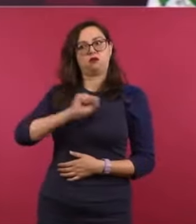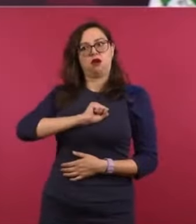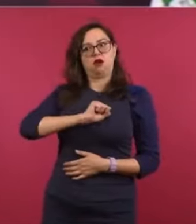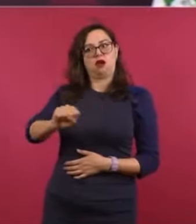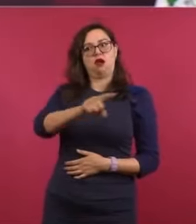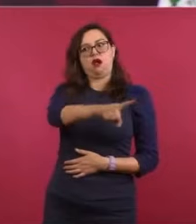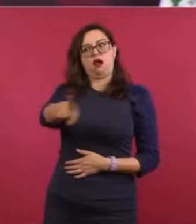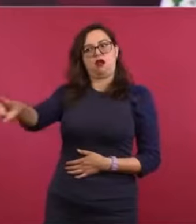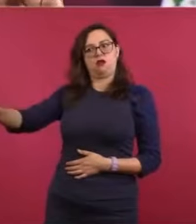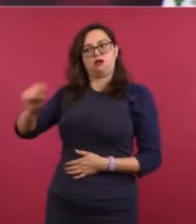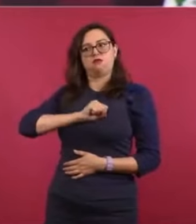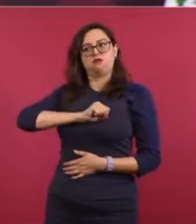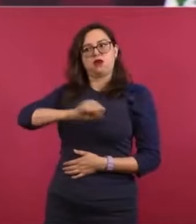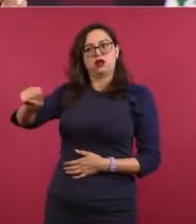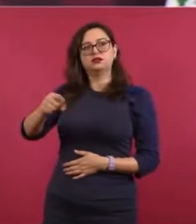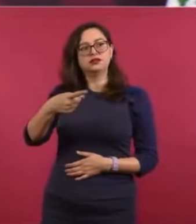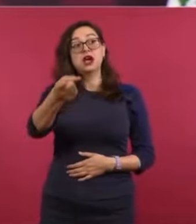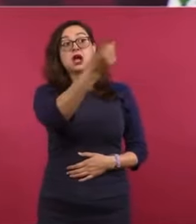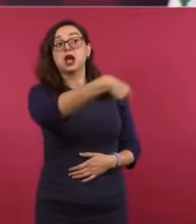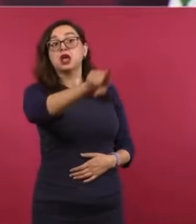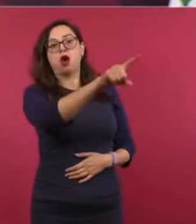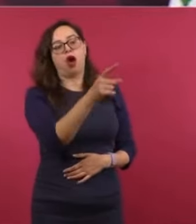ellos ni siquiera perdían su respetabilidad.